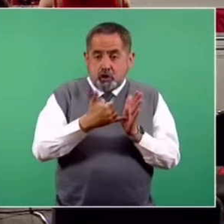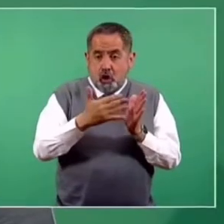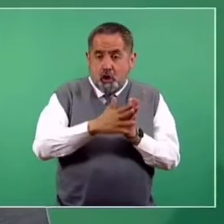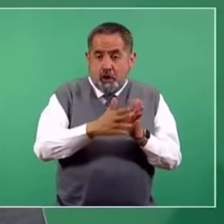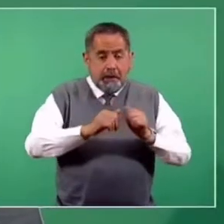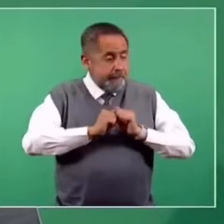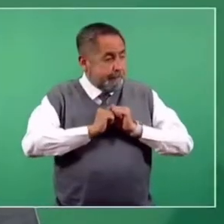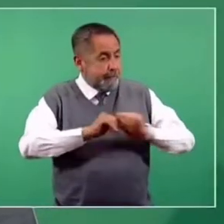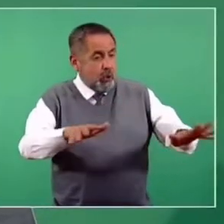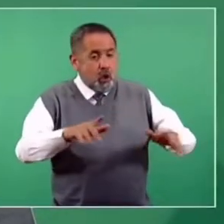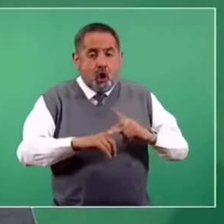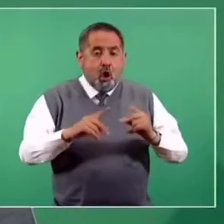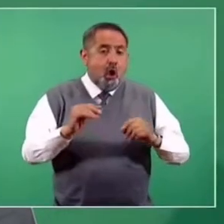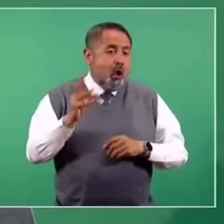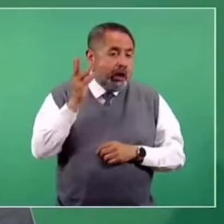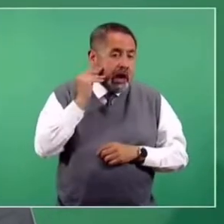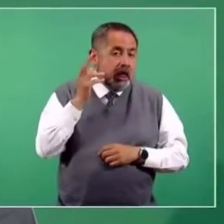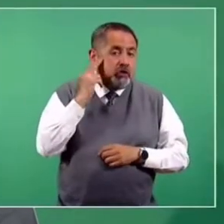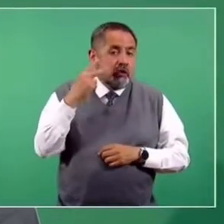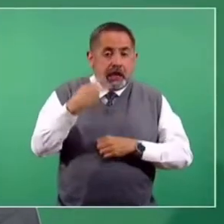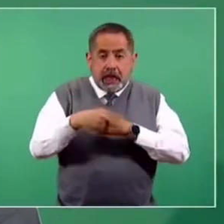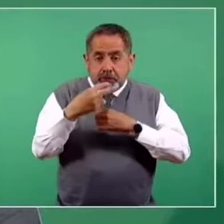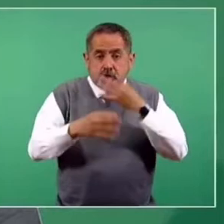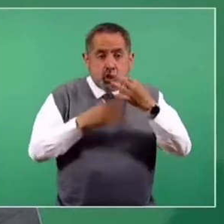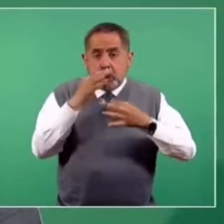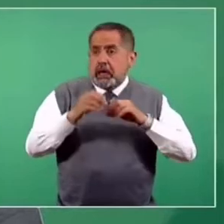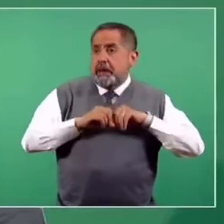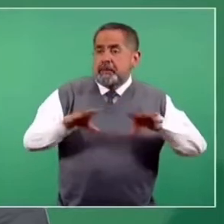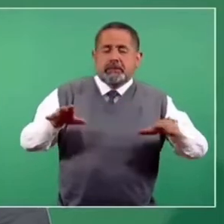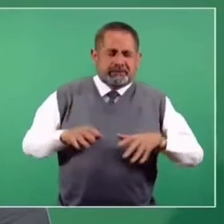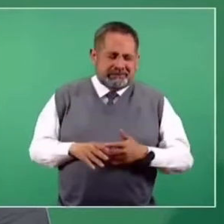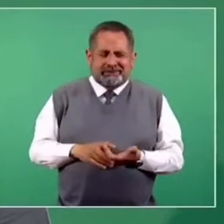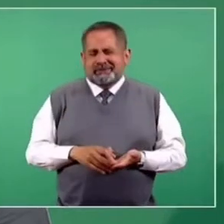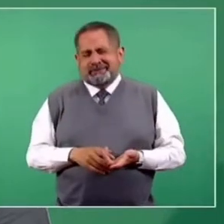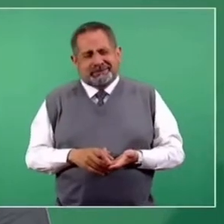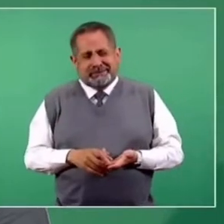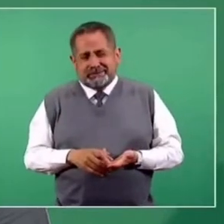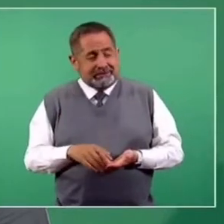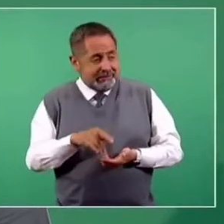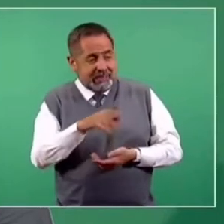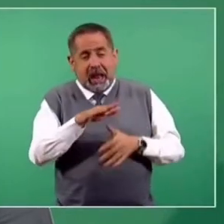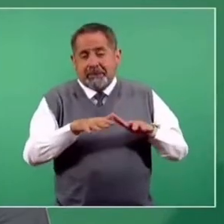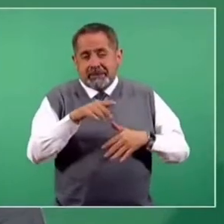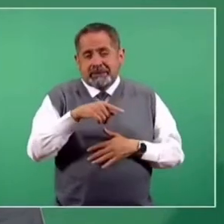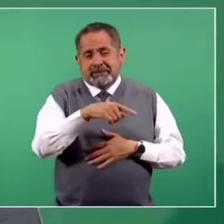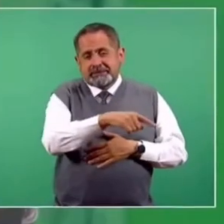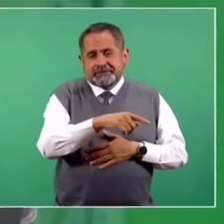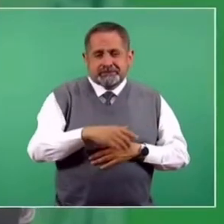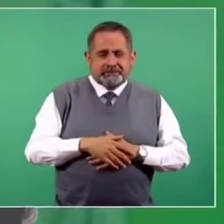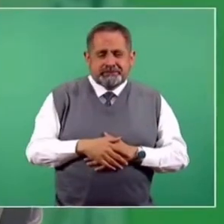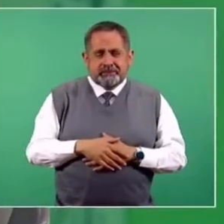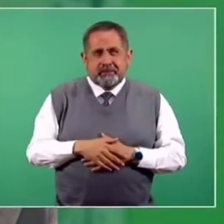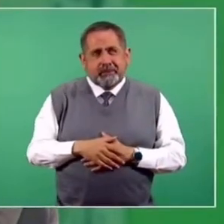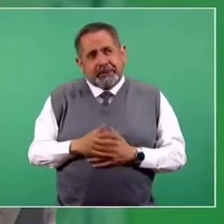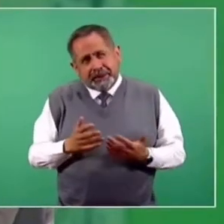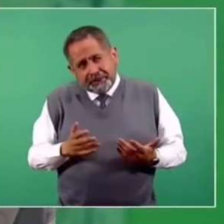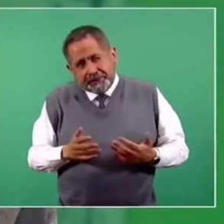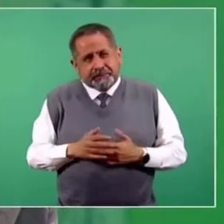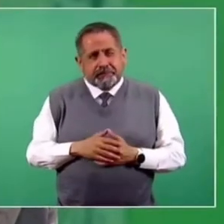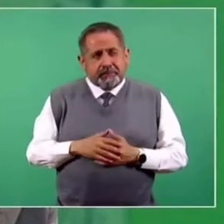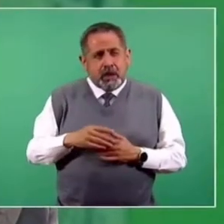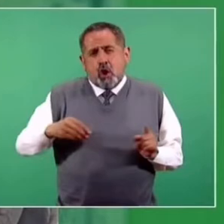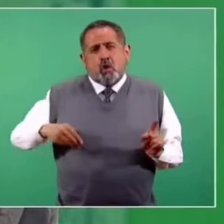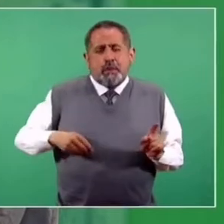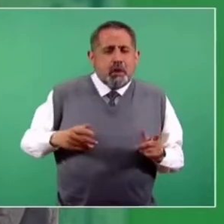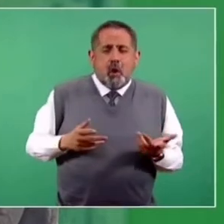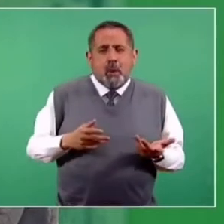el radio y la televisión. Y pueden estar contribuyendo, no creo que sea la causa, pero sí pueden estar